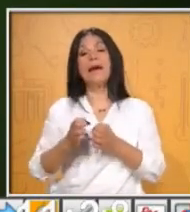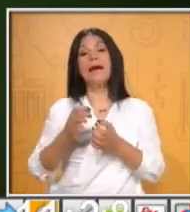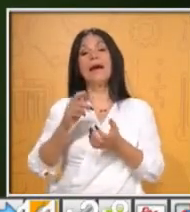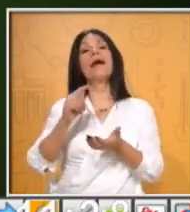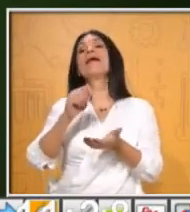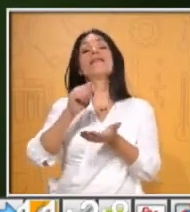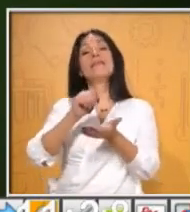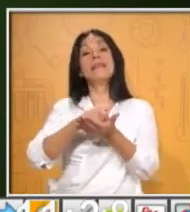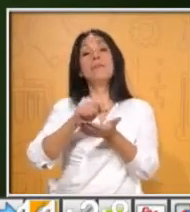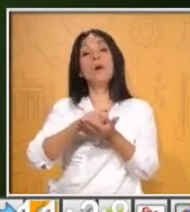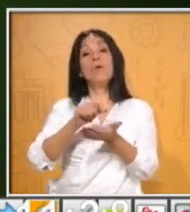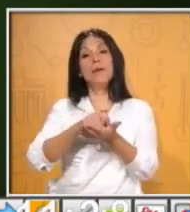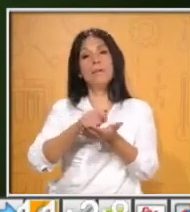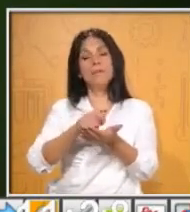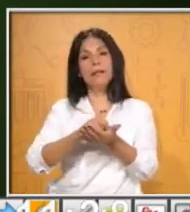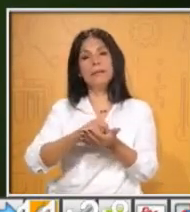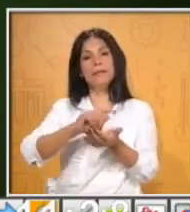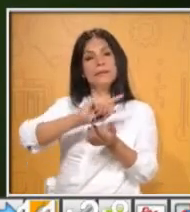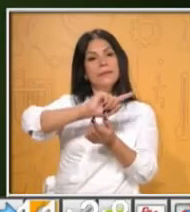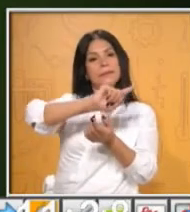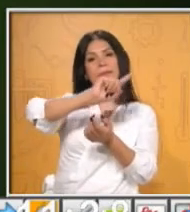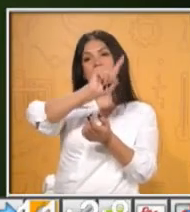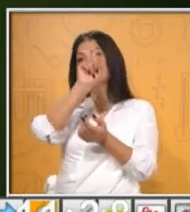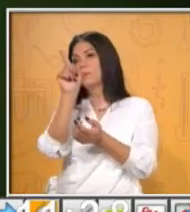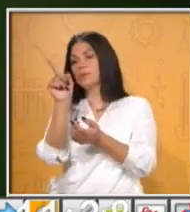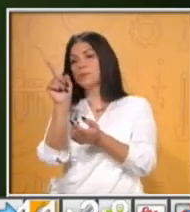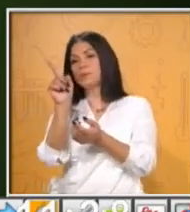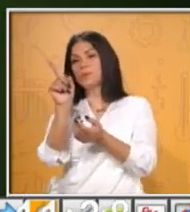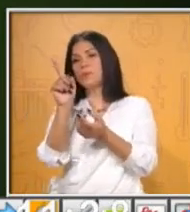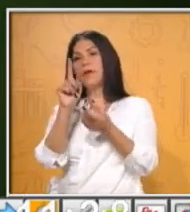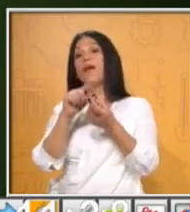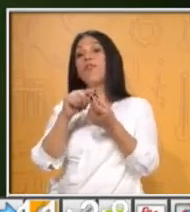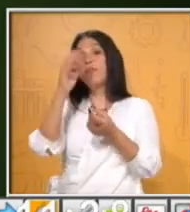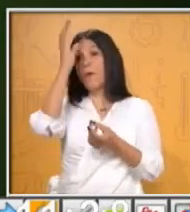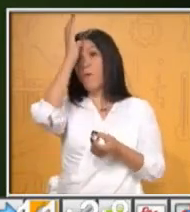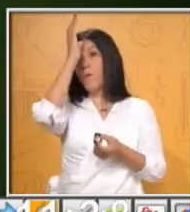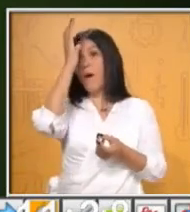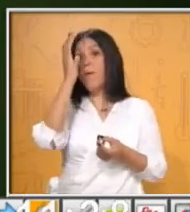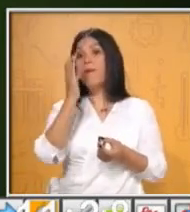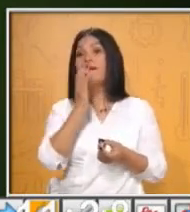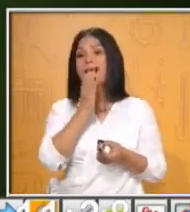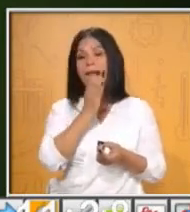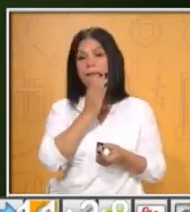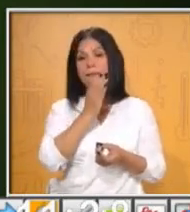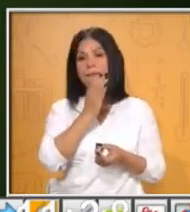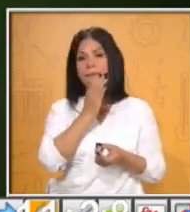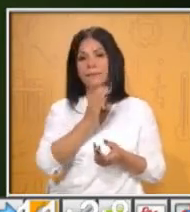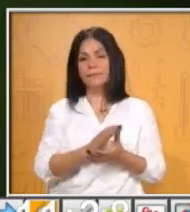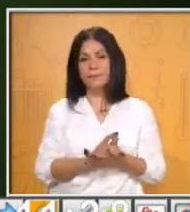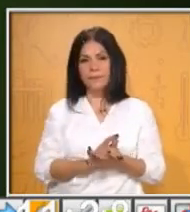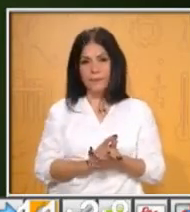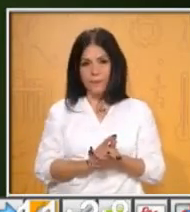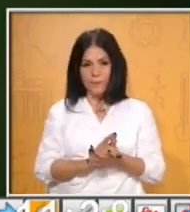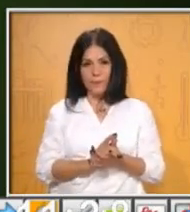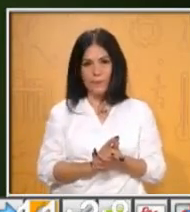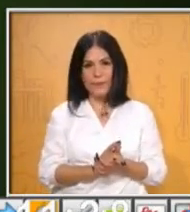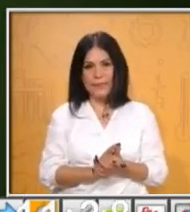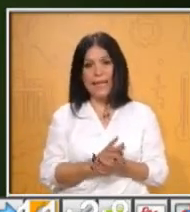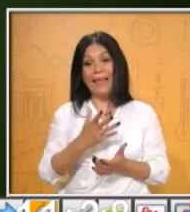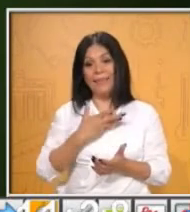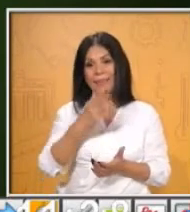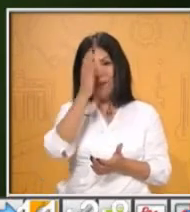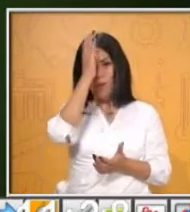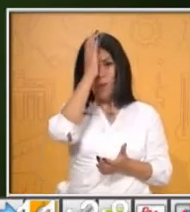giro de un octavo. Significa que avanzamos a Coahuila. Y estando en Coahuila,